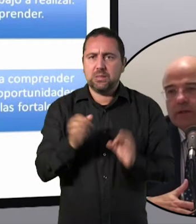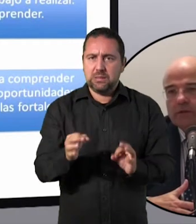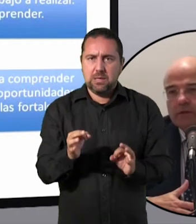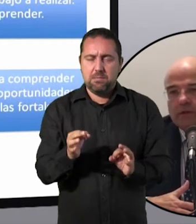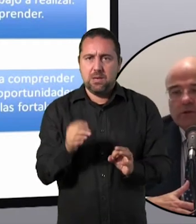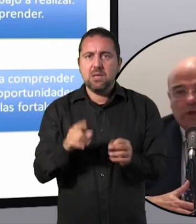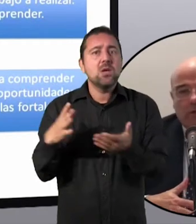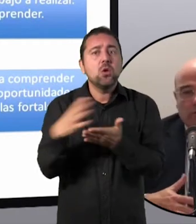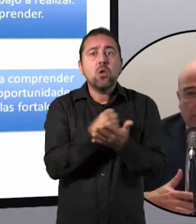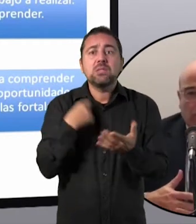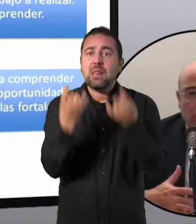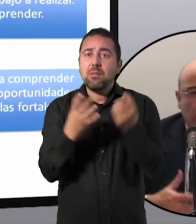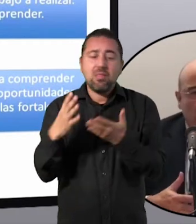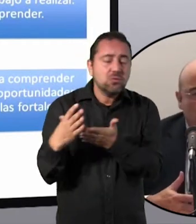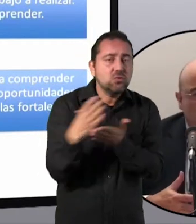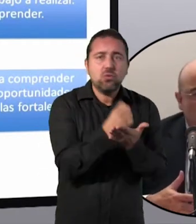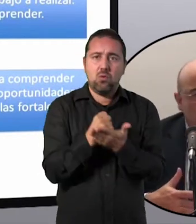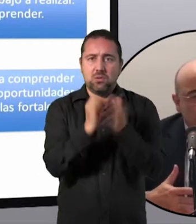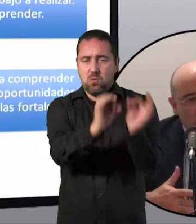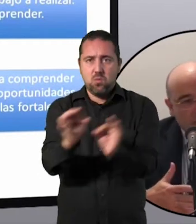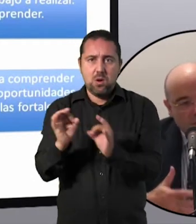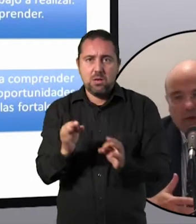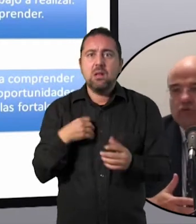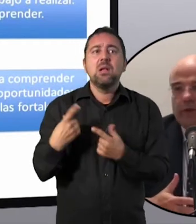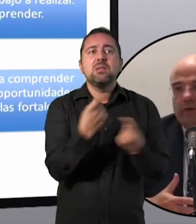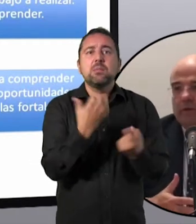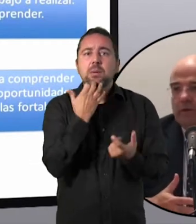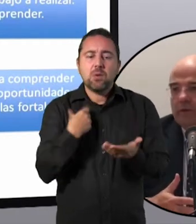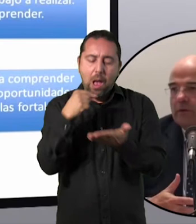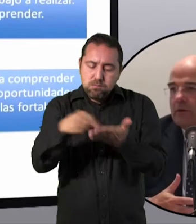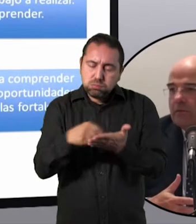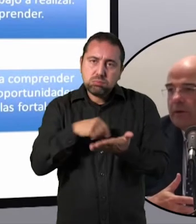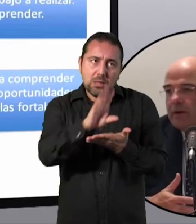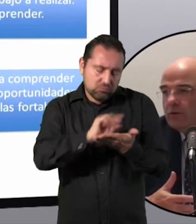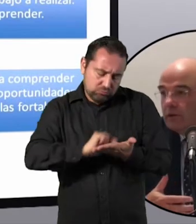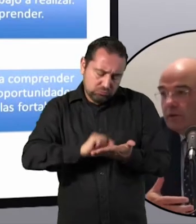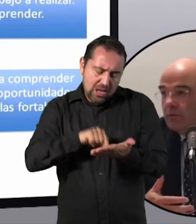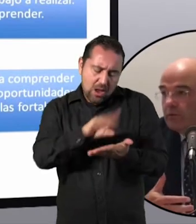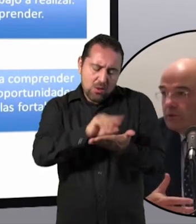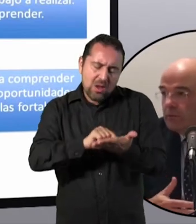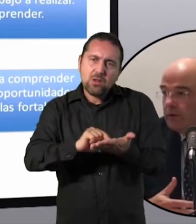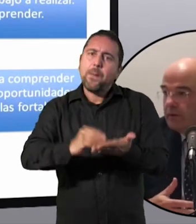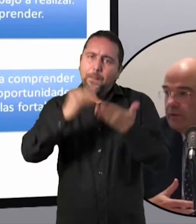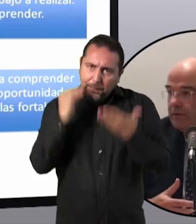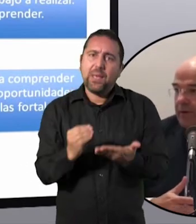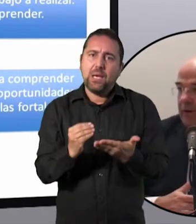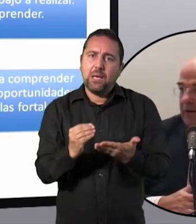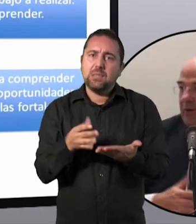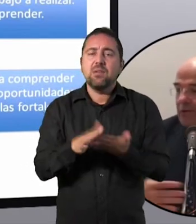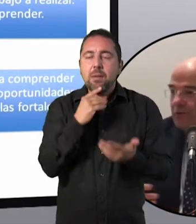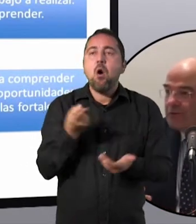nuestras actividades. Cuando estamos tomando apuntes, vamos a tomarlos bien. Para no tener que volverlos a tomar.